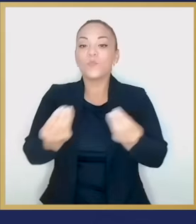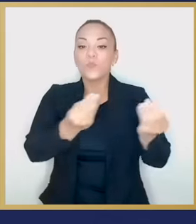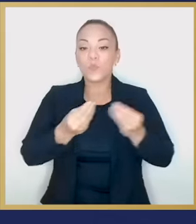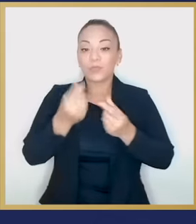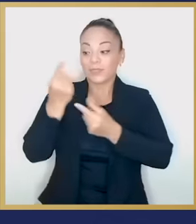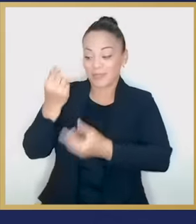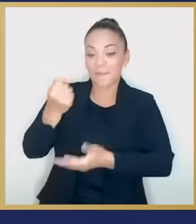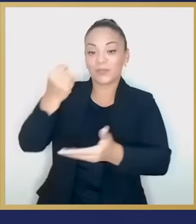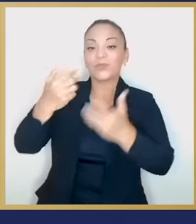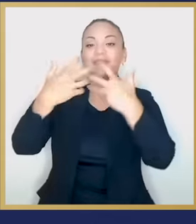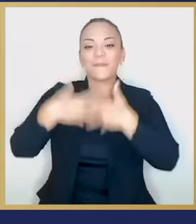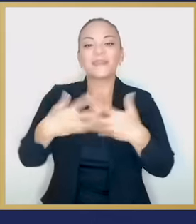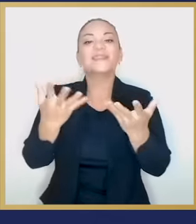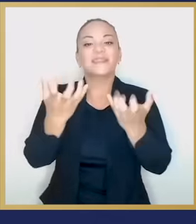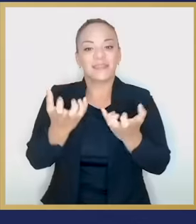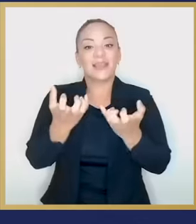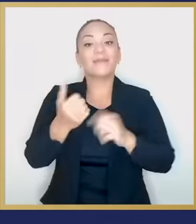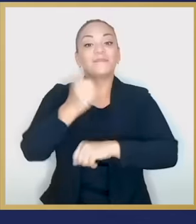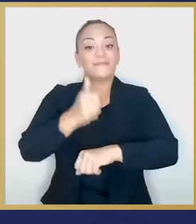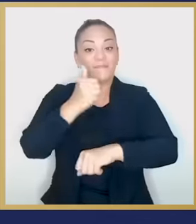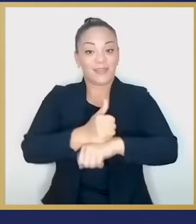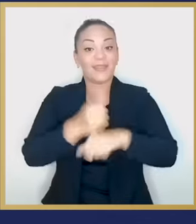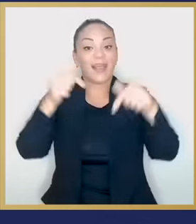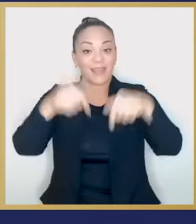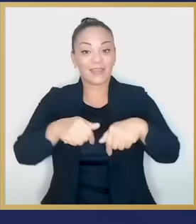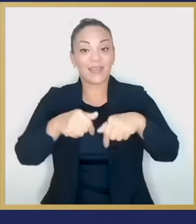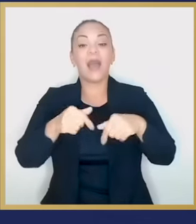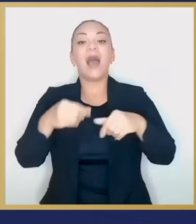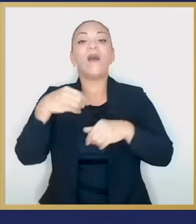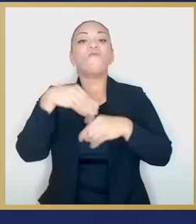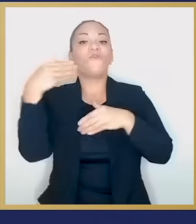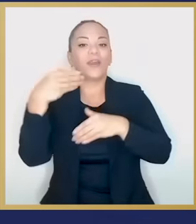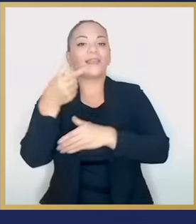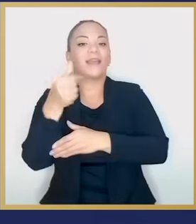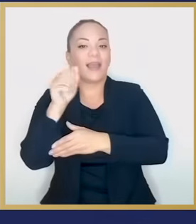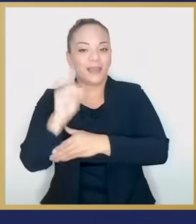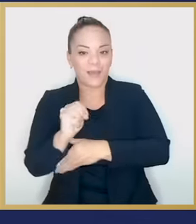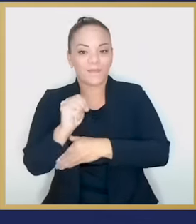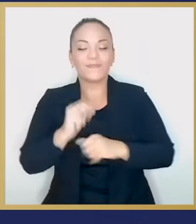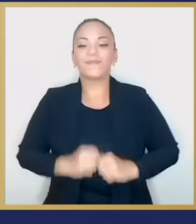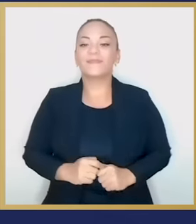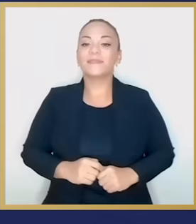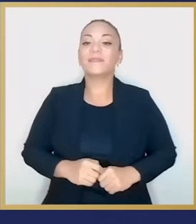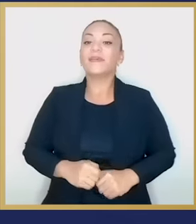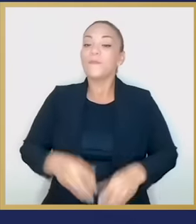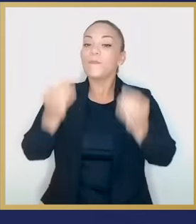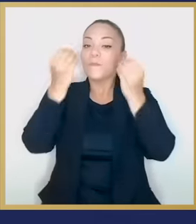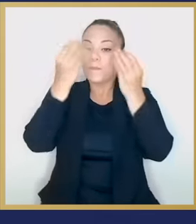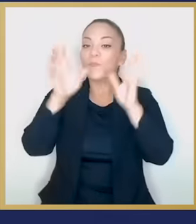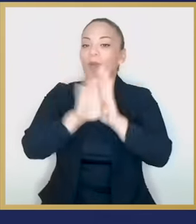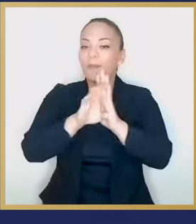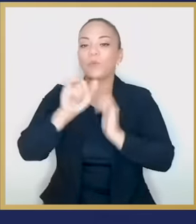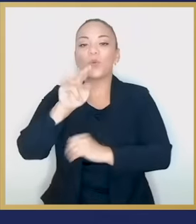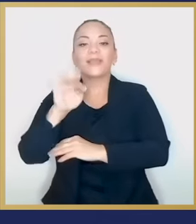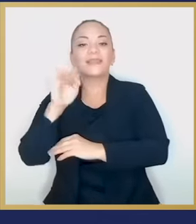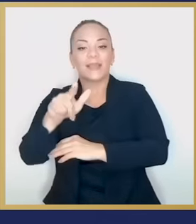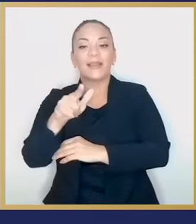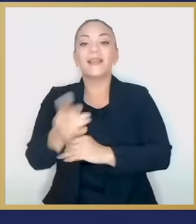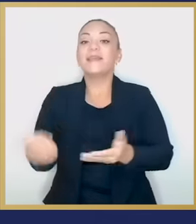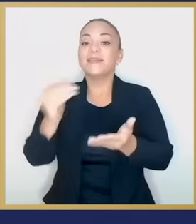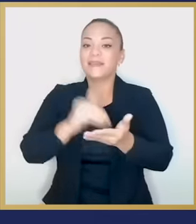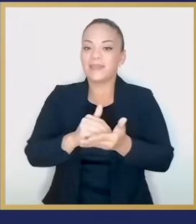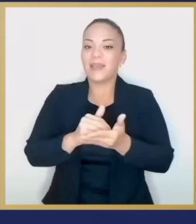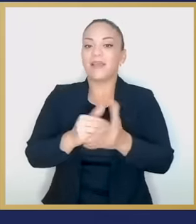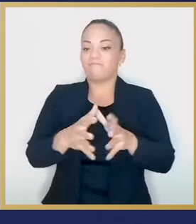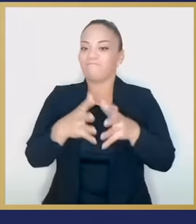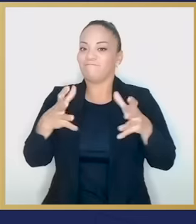inversiones están considerando instalarse fuera de la zona gama. Dentro de los anuncios más destacados podemos mencionar a Intel, que reiteró su intención de